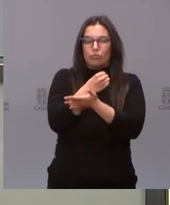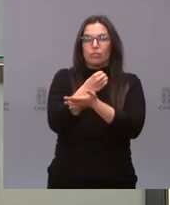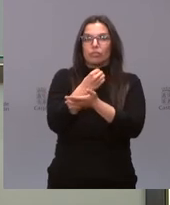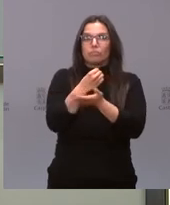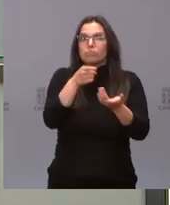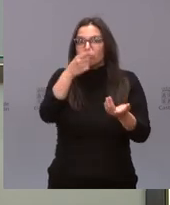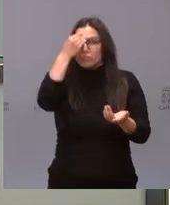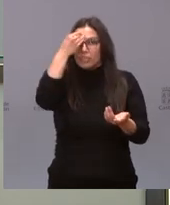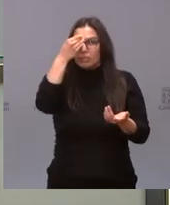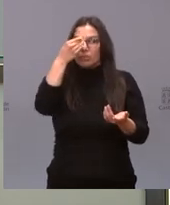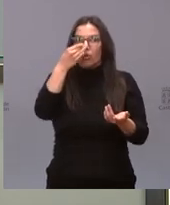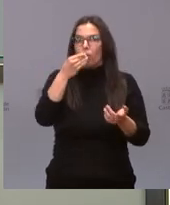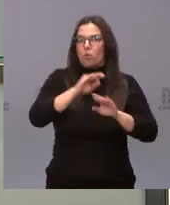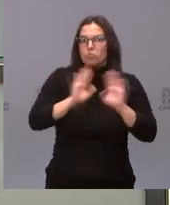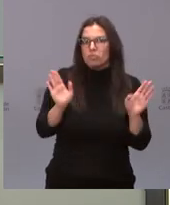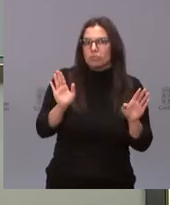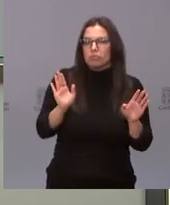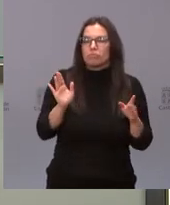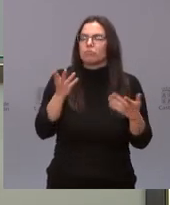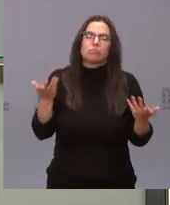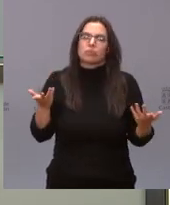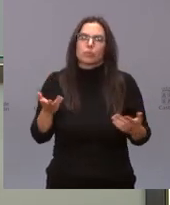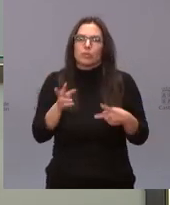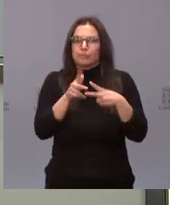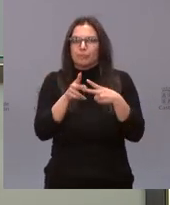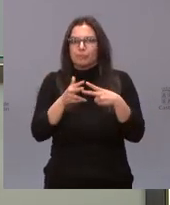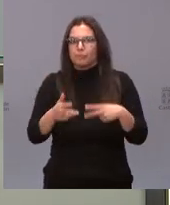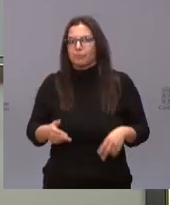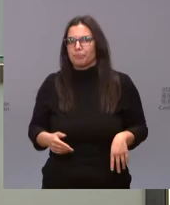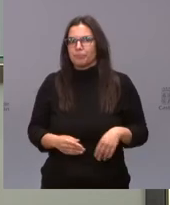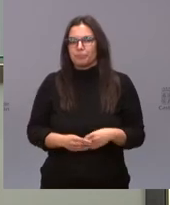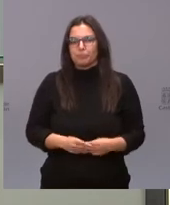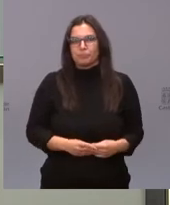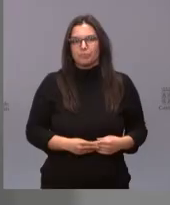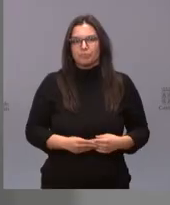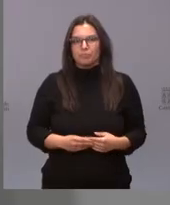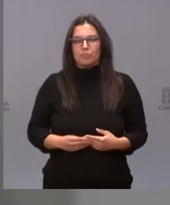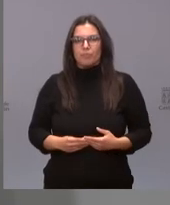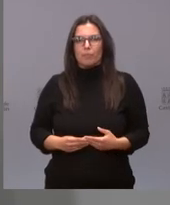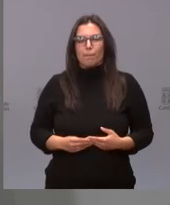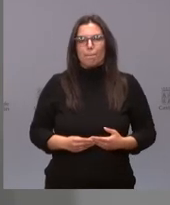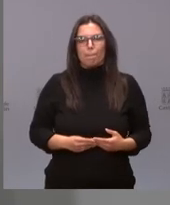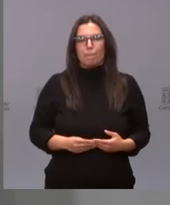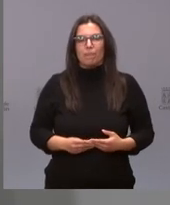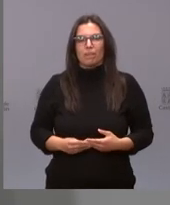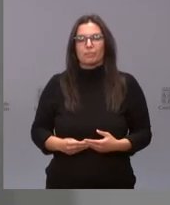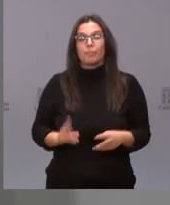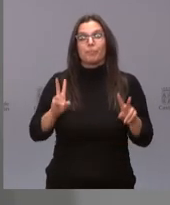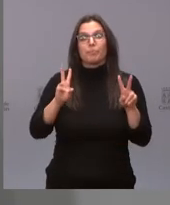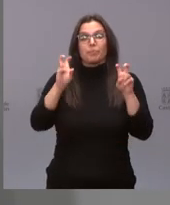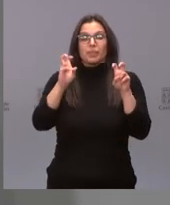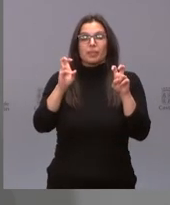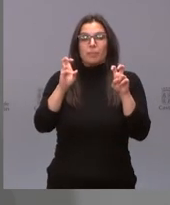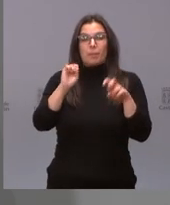se ha descartado ya o se puede seguir estudiando. Gracias. Bueno, en relación